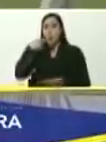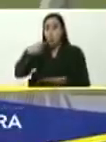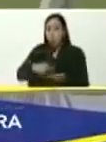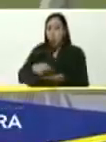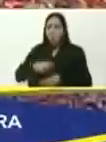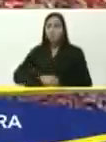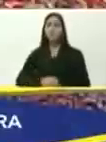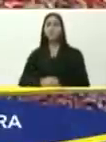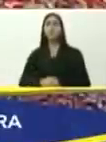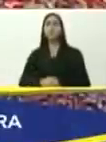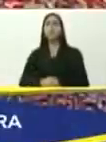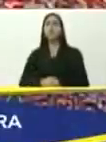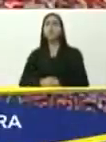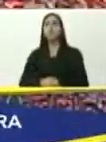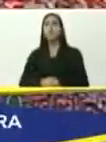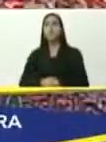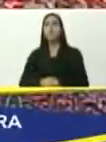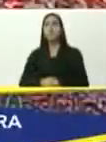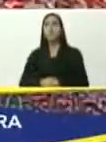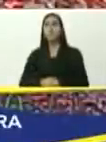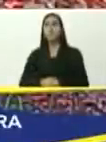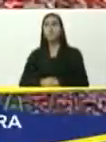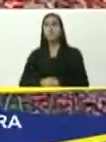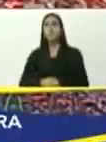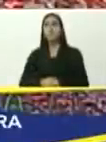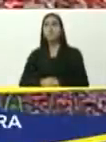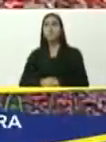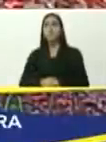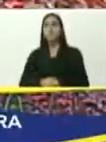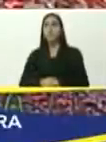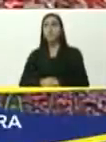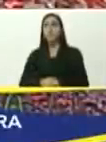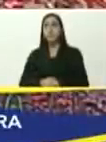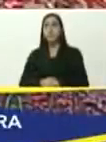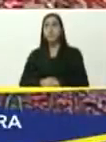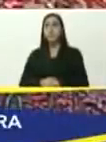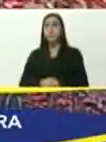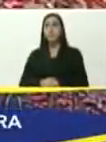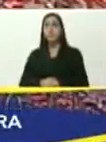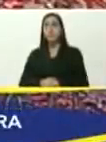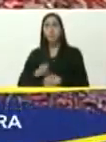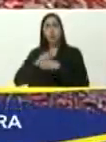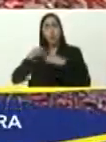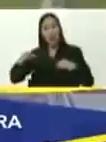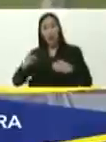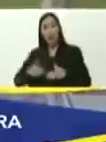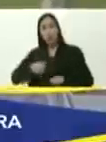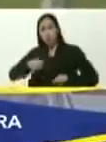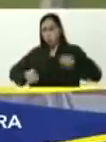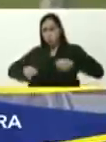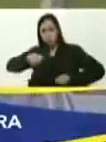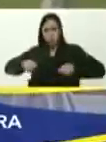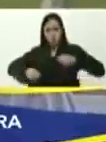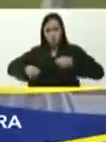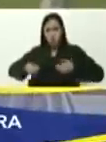Pepe Rangel, está recibiendo, buena parte, de estos camiones, son camiones, como ustedes